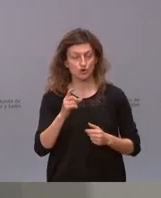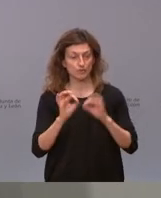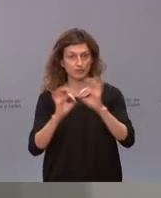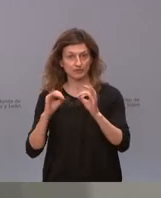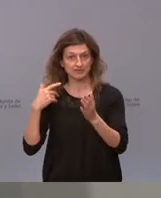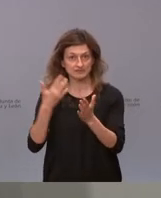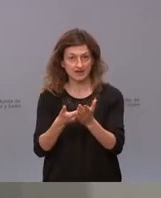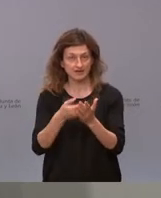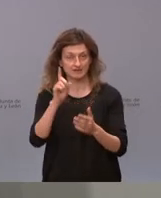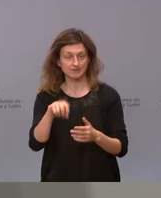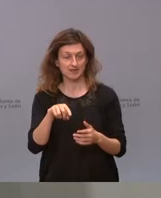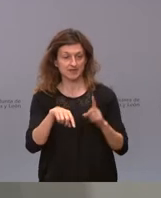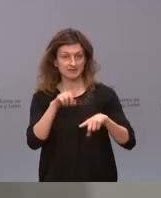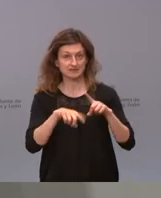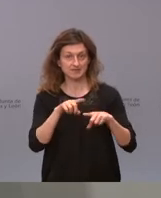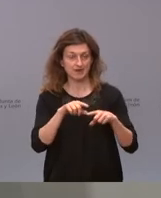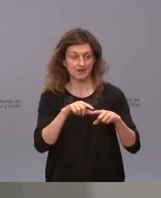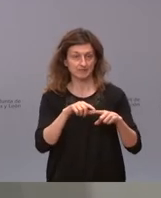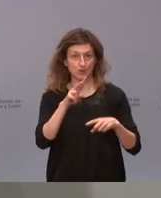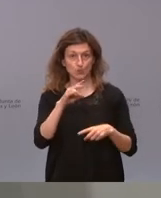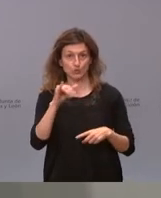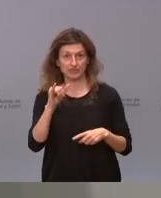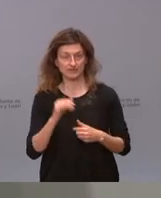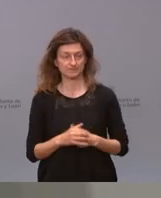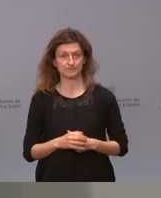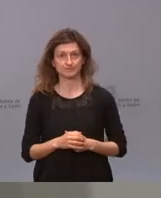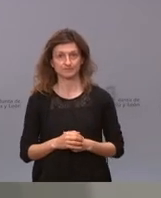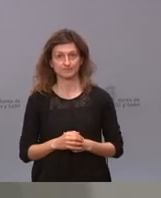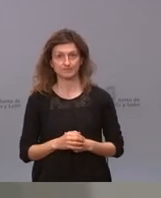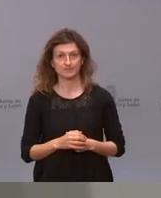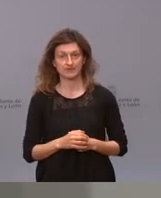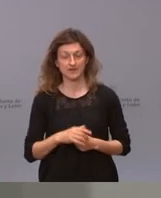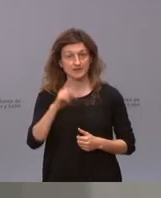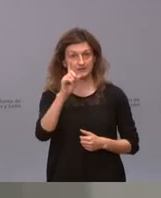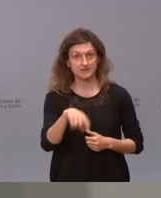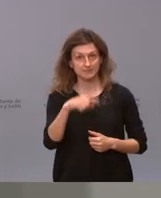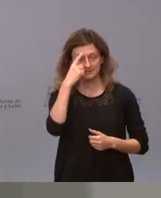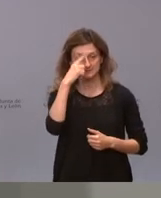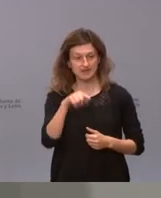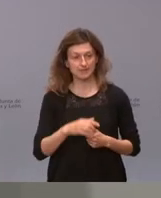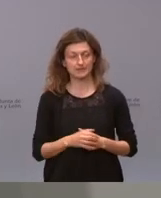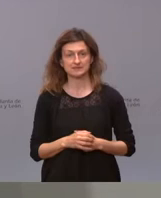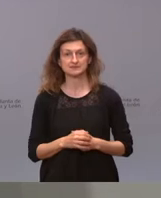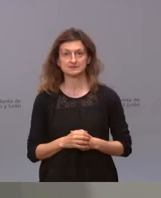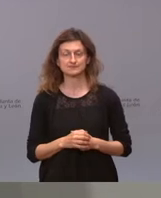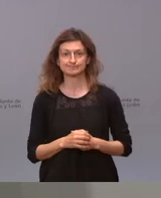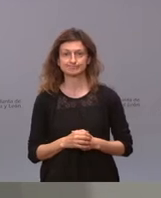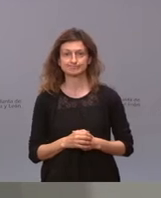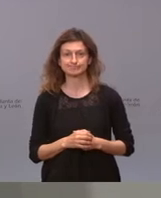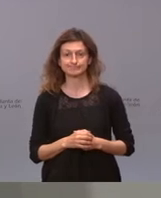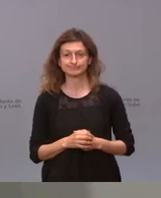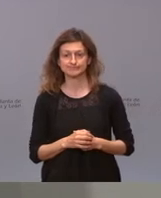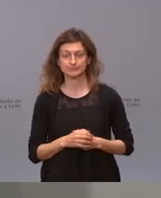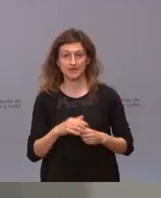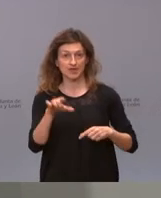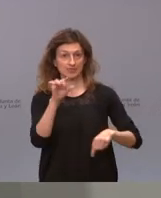por el nivel de ocupación de nuestras unidades de cuidados intensivos y también saben ustedes que nuestra manera de